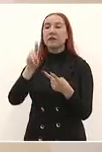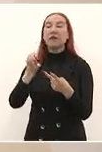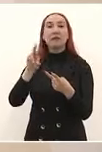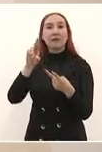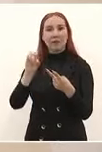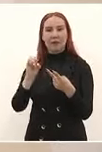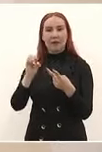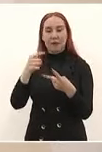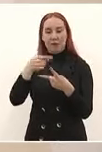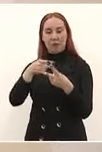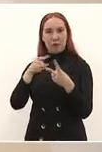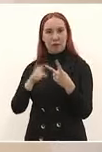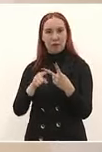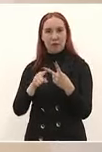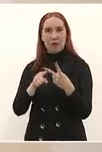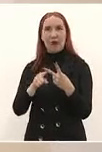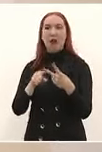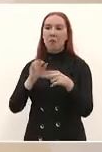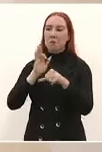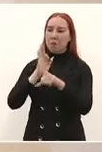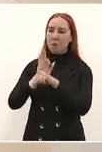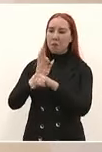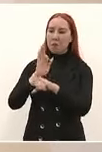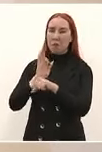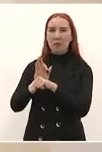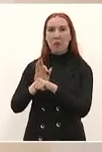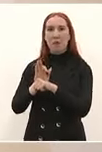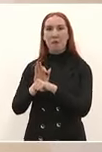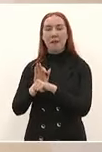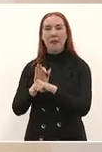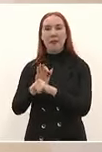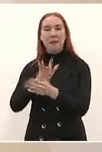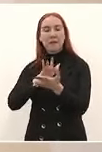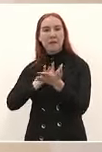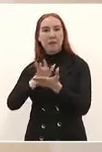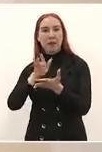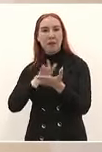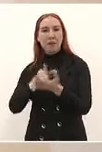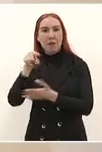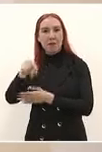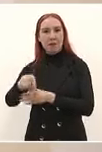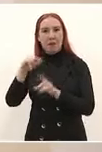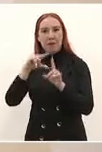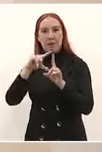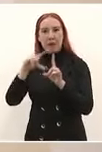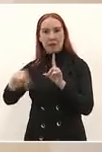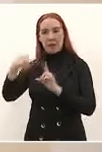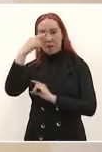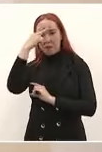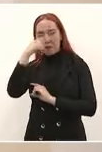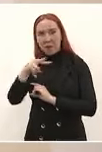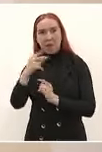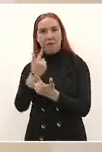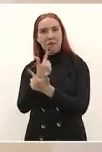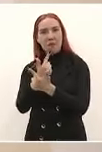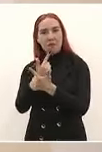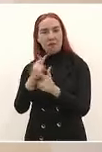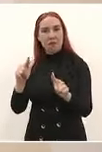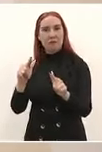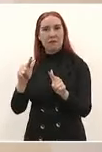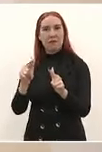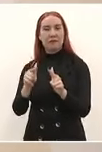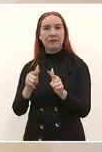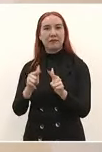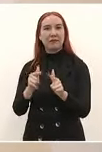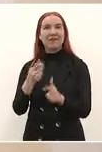que se estableciera en México la democracia por eso su lema